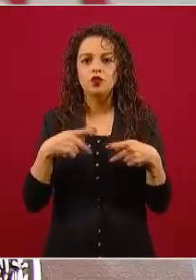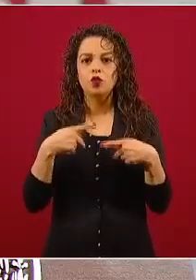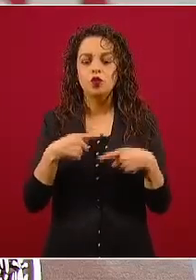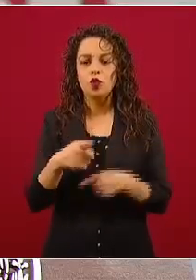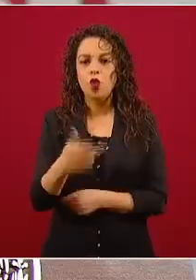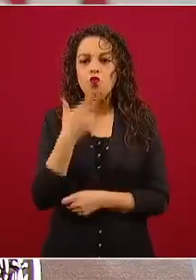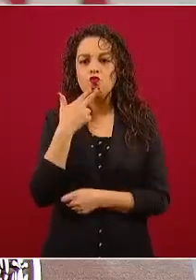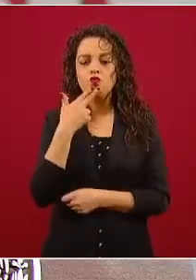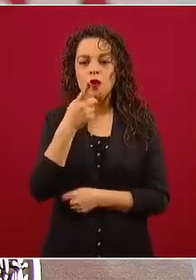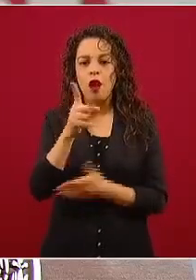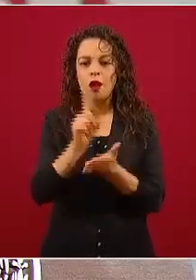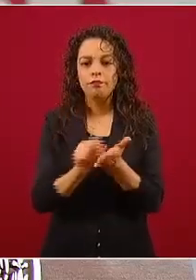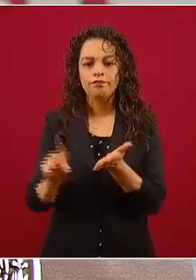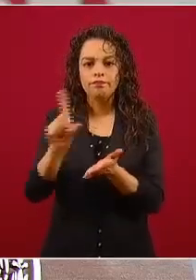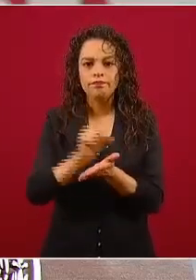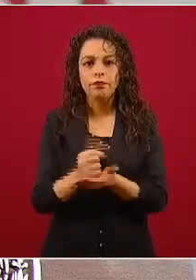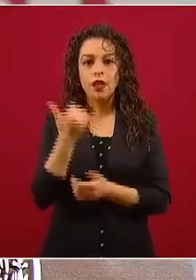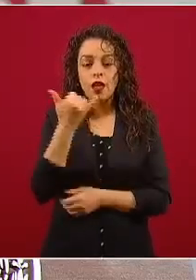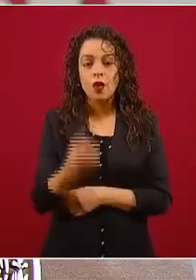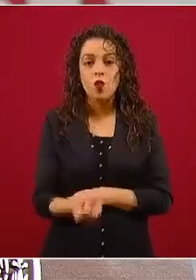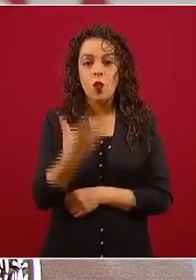¿Y cuánto invierten?